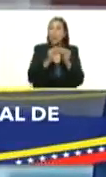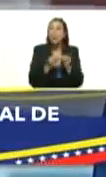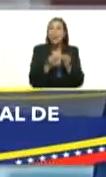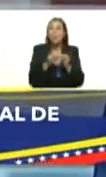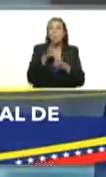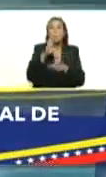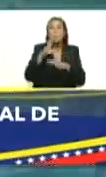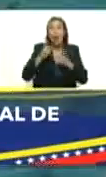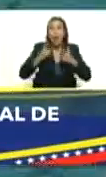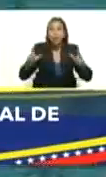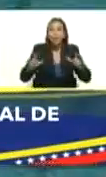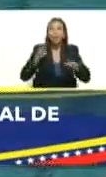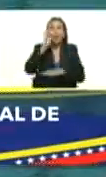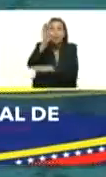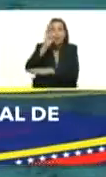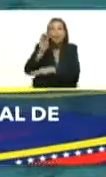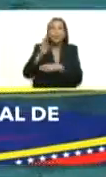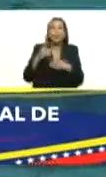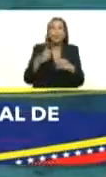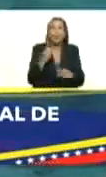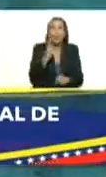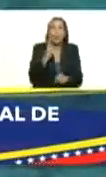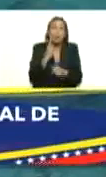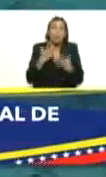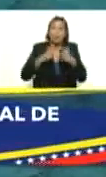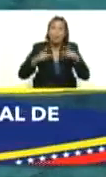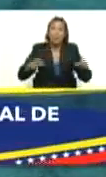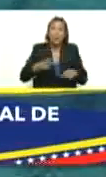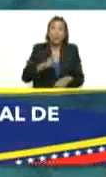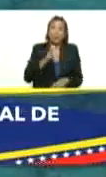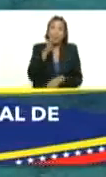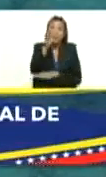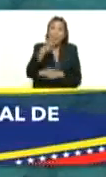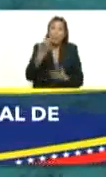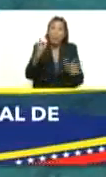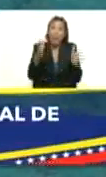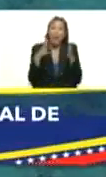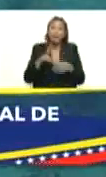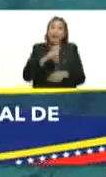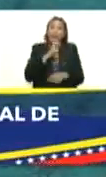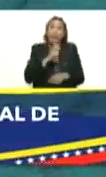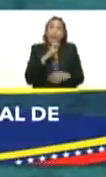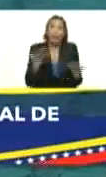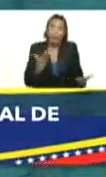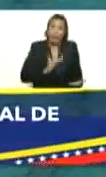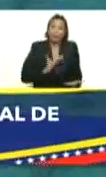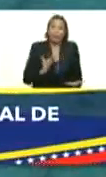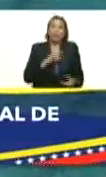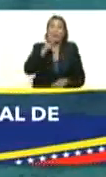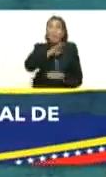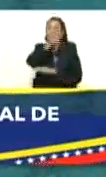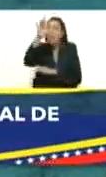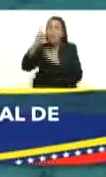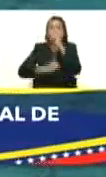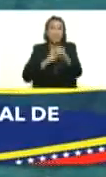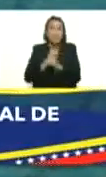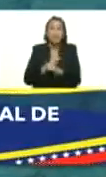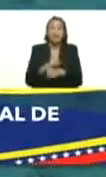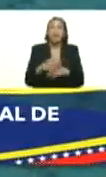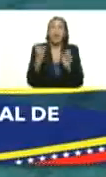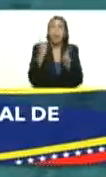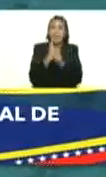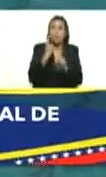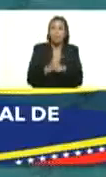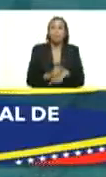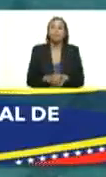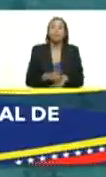para generar una nueva futuro una generación de oro para que viajemos a muchos viajes internacionales así es